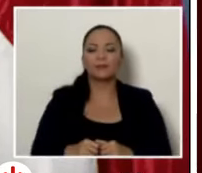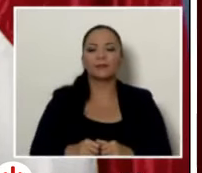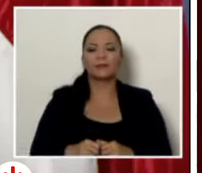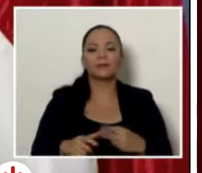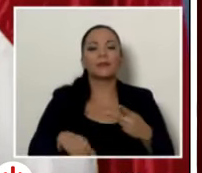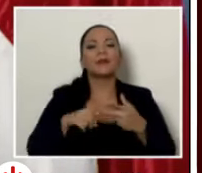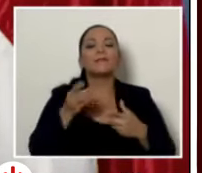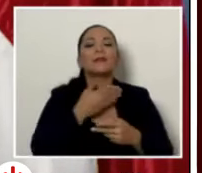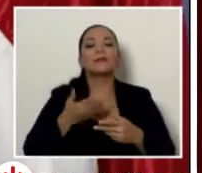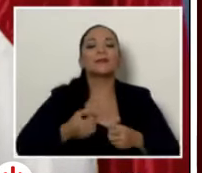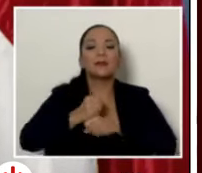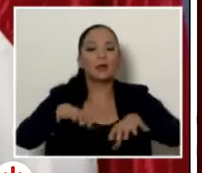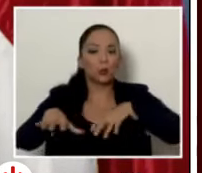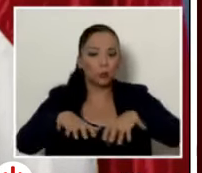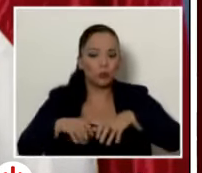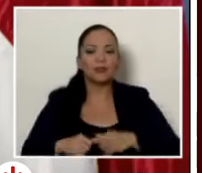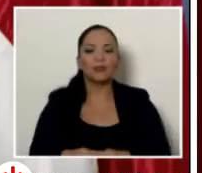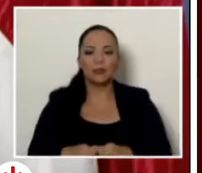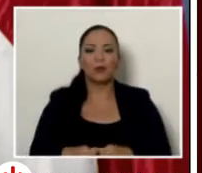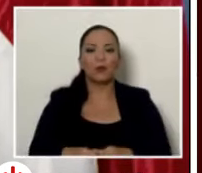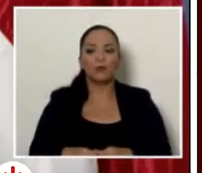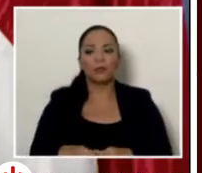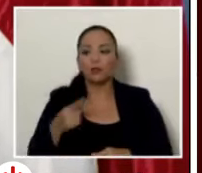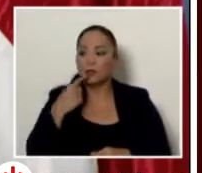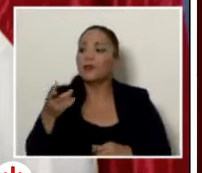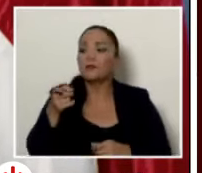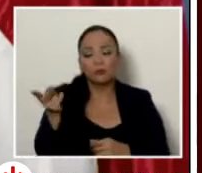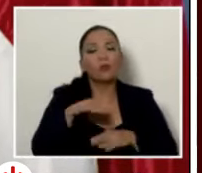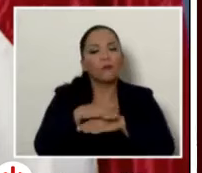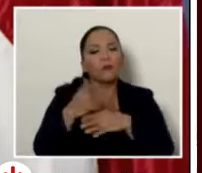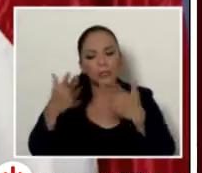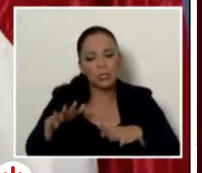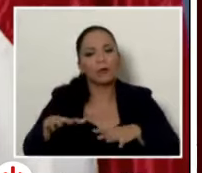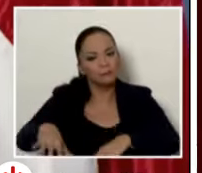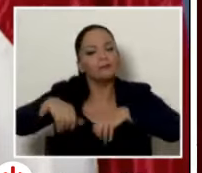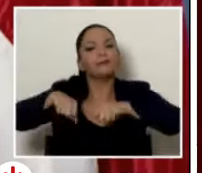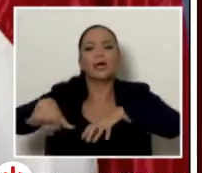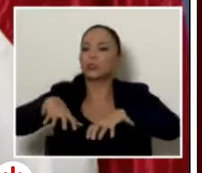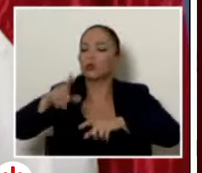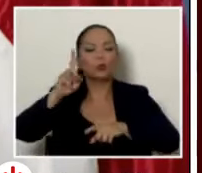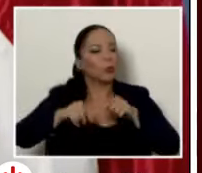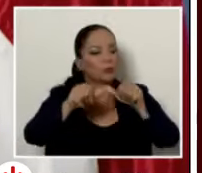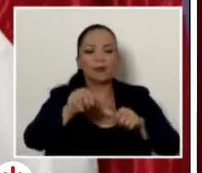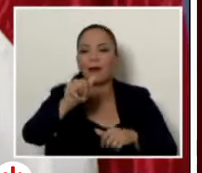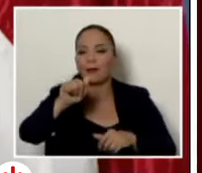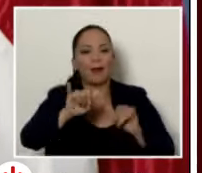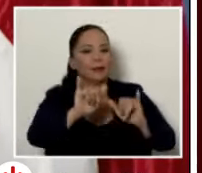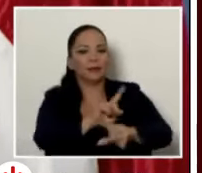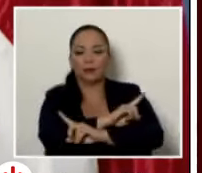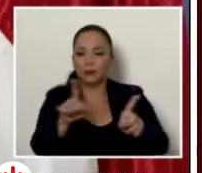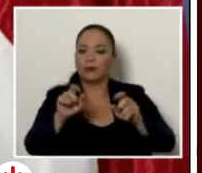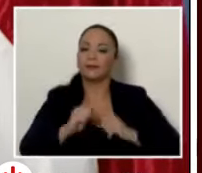ejecutivo, que ya tomara acción y que no podemos seguir en esto. Y con